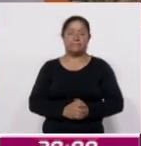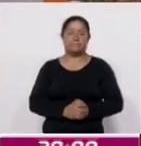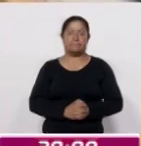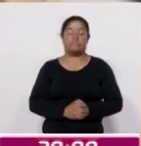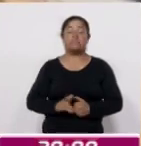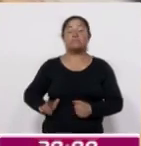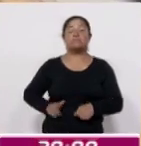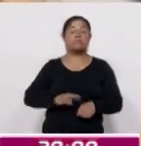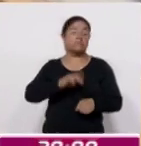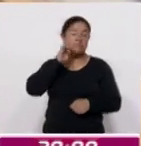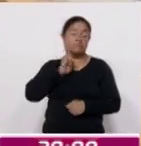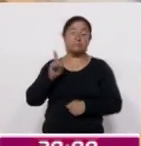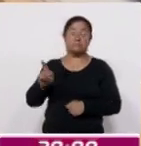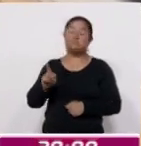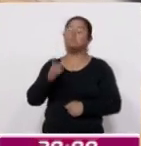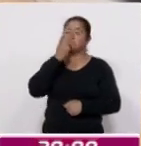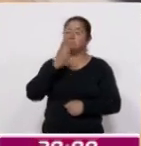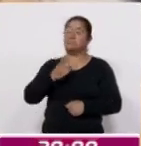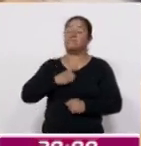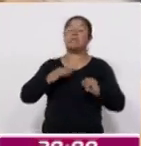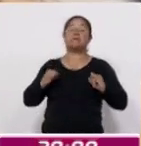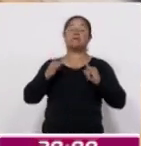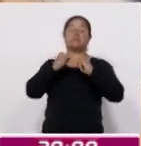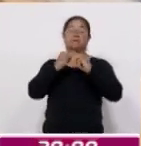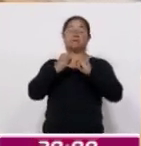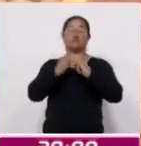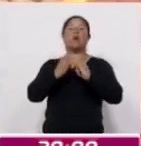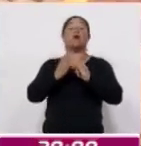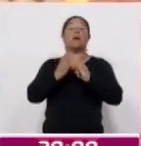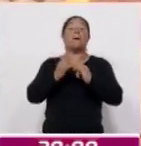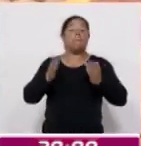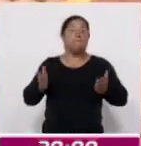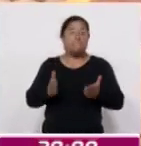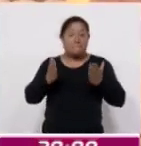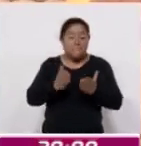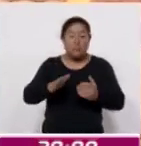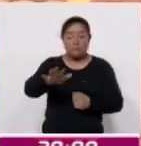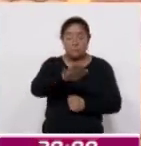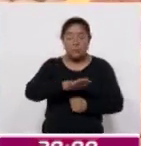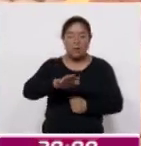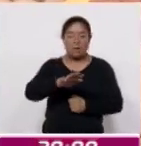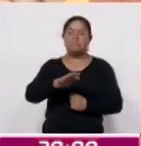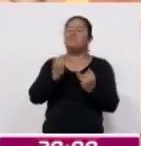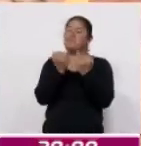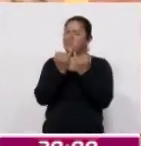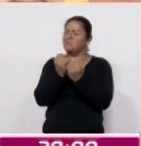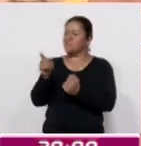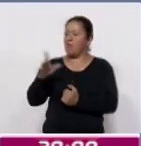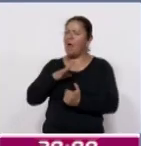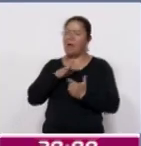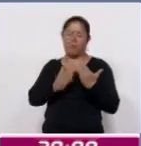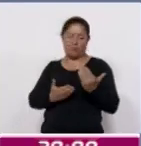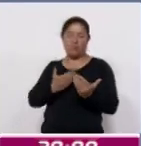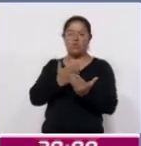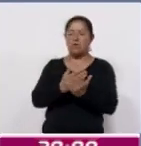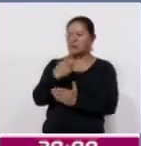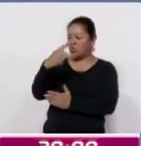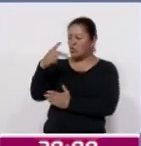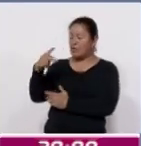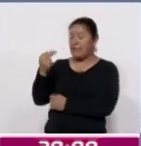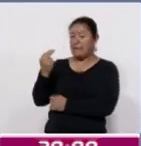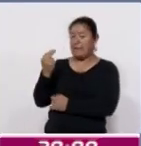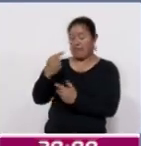La gobernadora subrayó que el Instituto no solo impulsará el desarrollo de la entidad, sino que también generará propuestas acordes con las